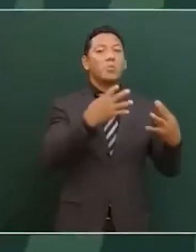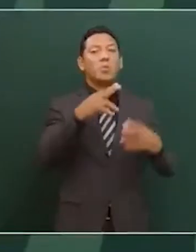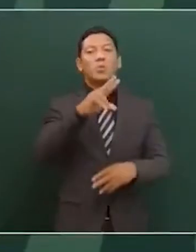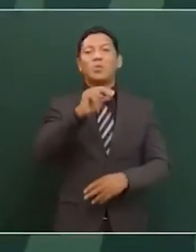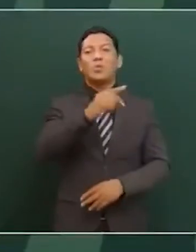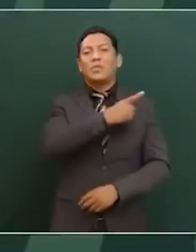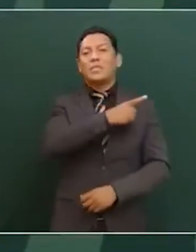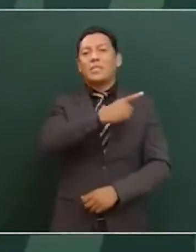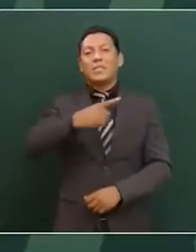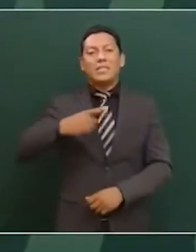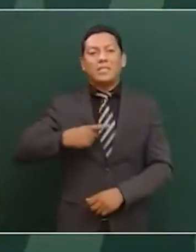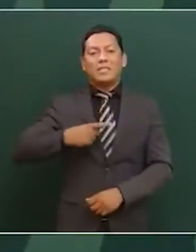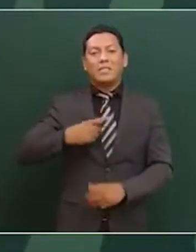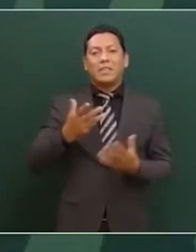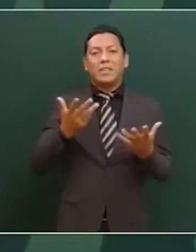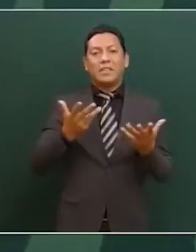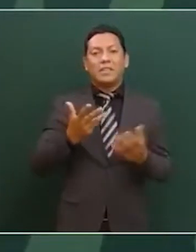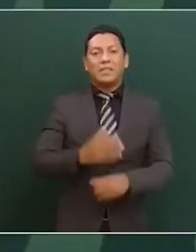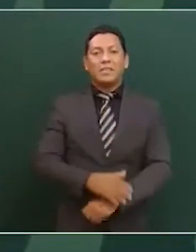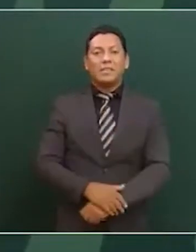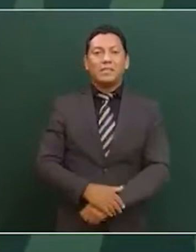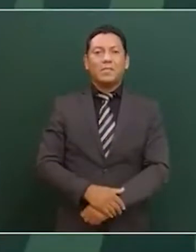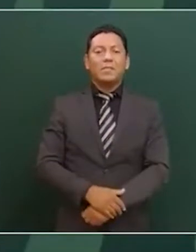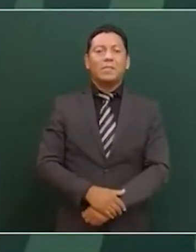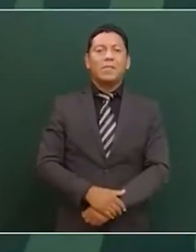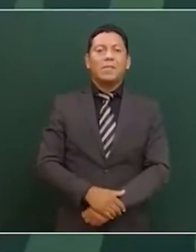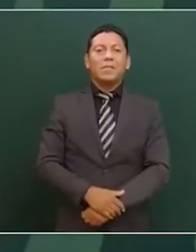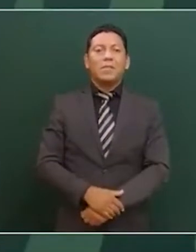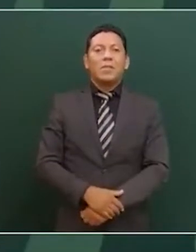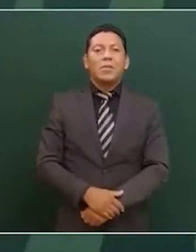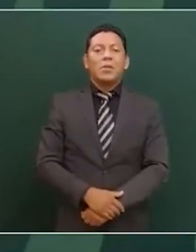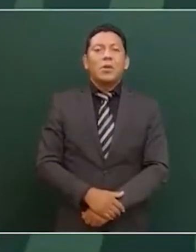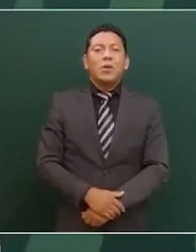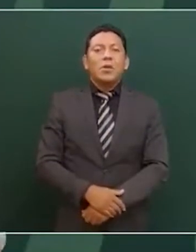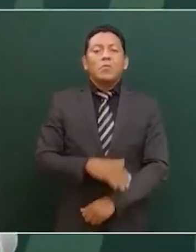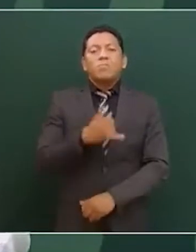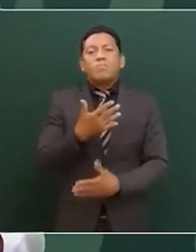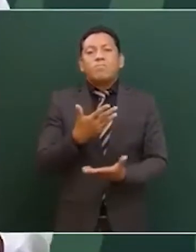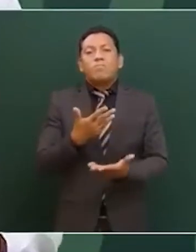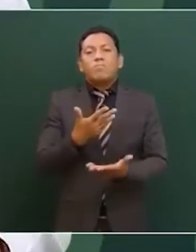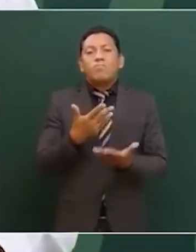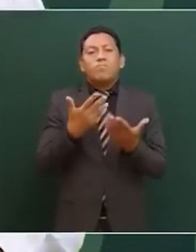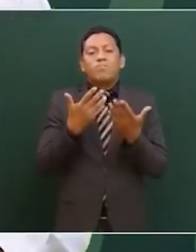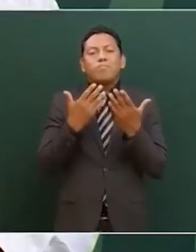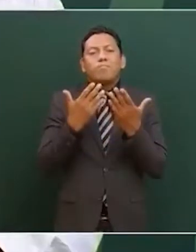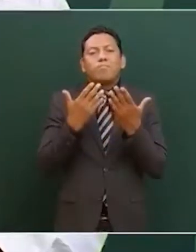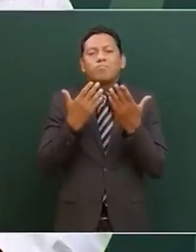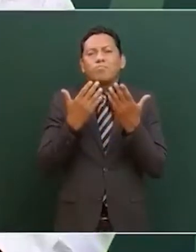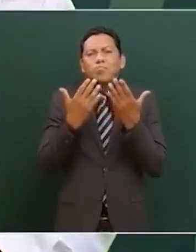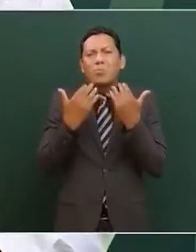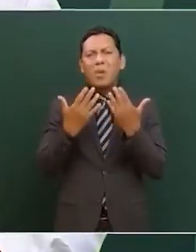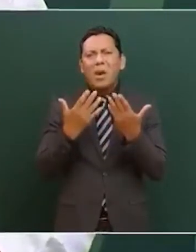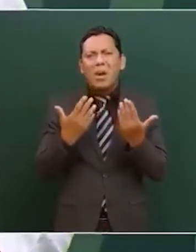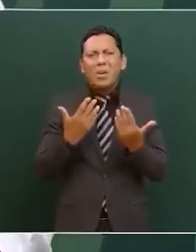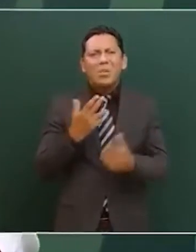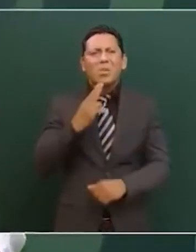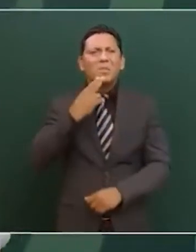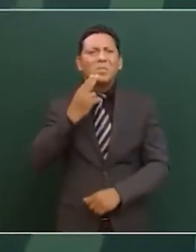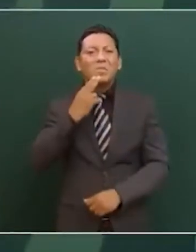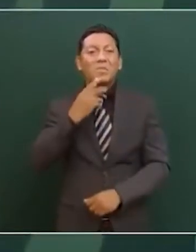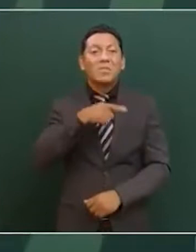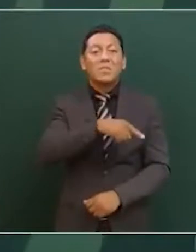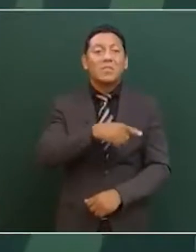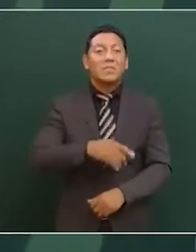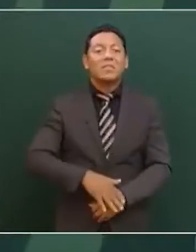y no hay que utilizar de